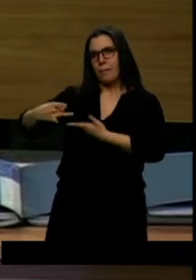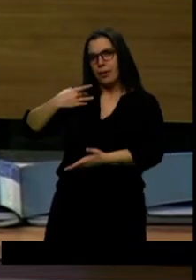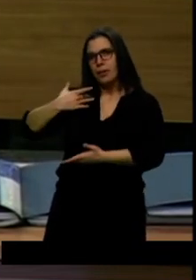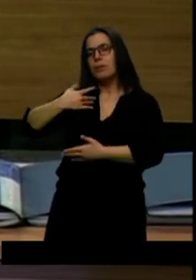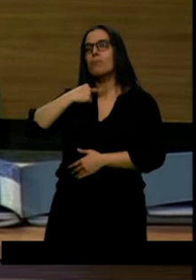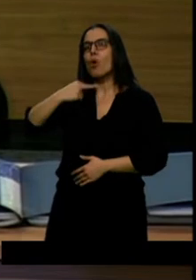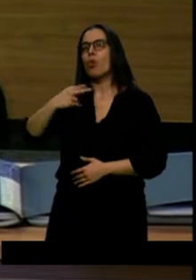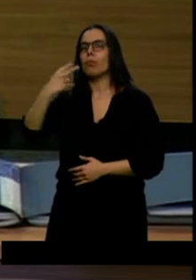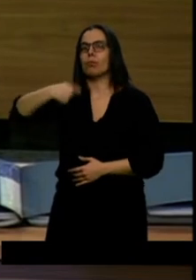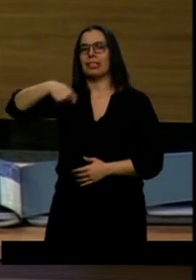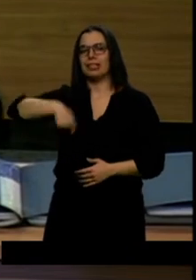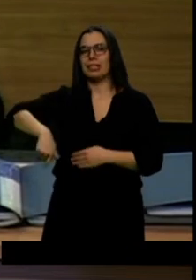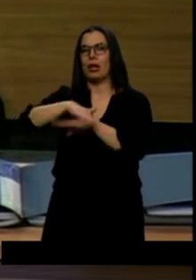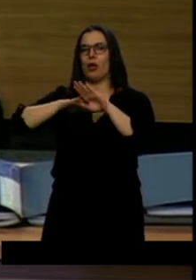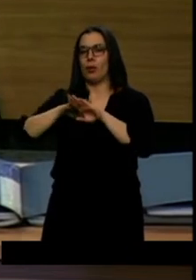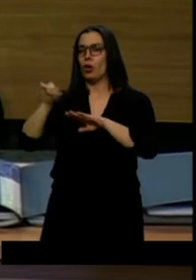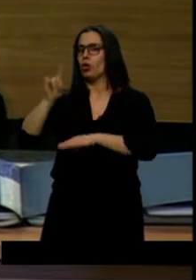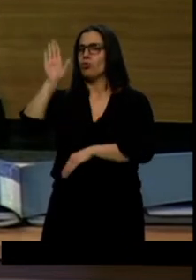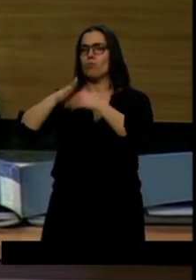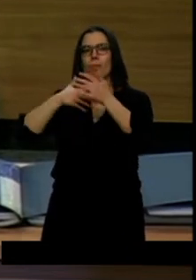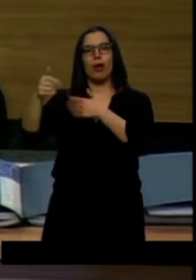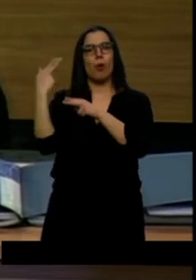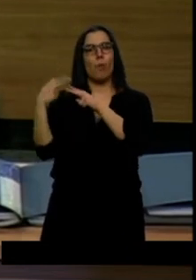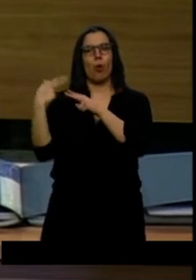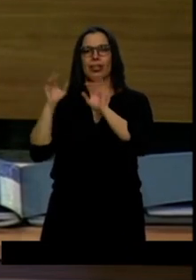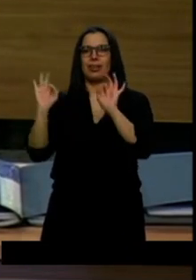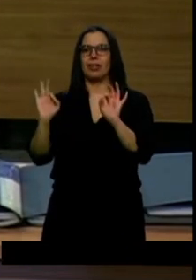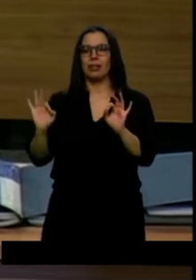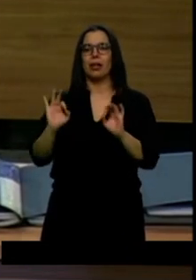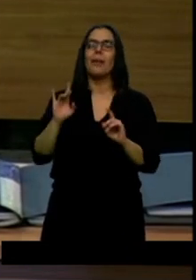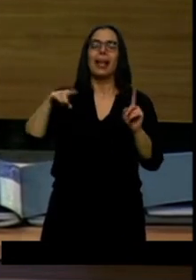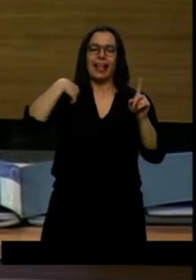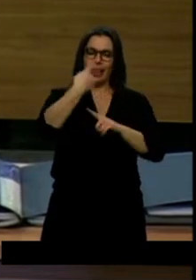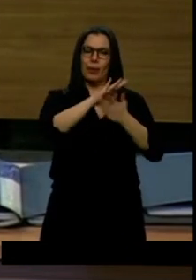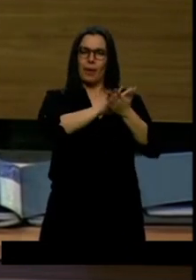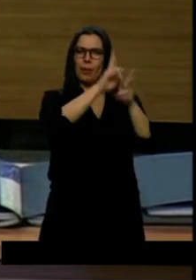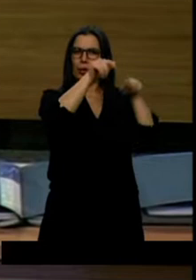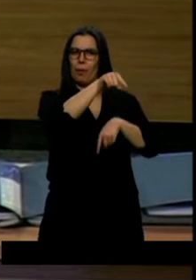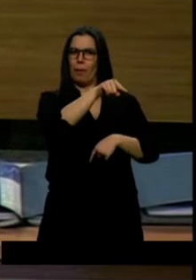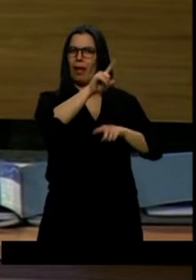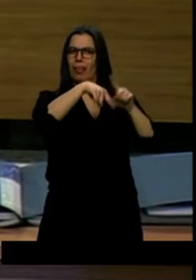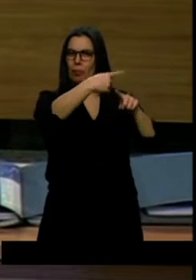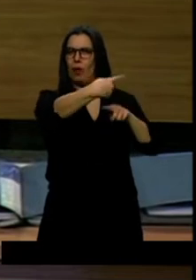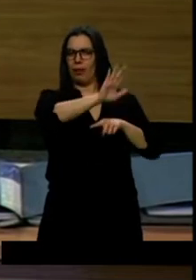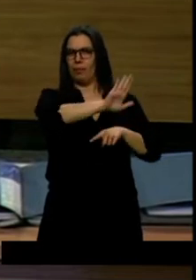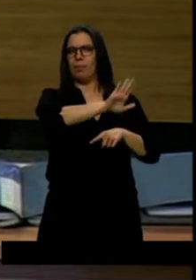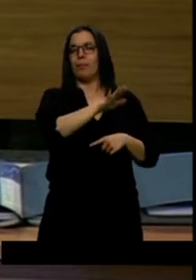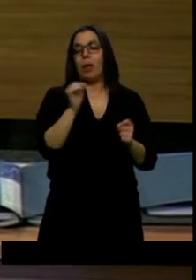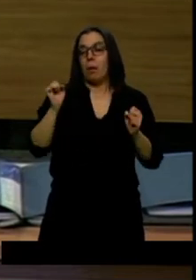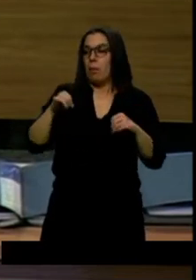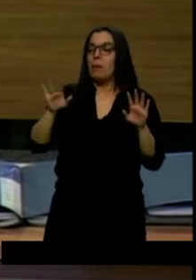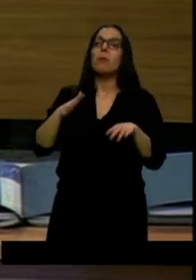una implicación absolutamente política. Ya llegaremos a esa parte. Vale, ya llegaremos. Vamos para mantener un poco el orden en el interrogatorio. A lo que haya acontecimientos